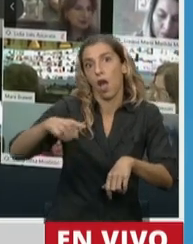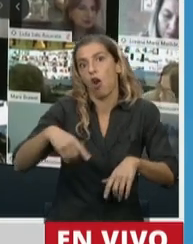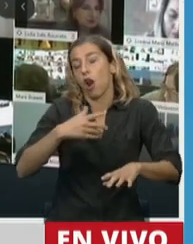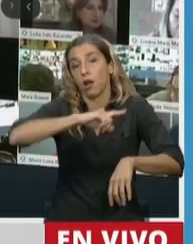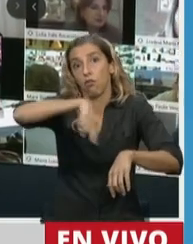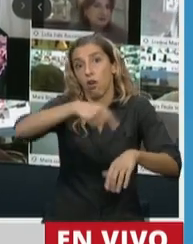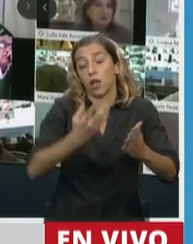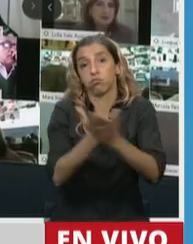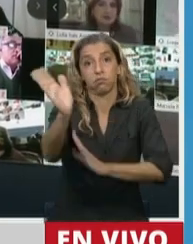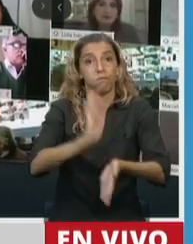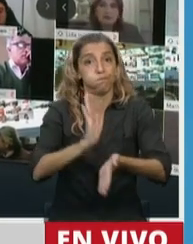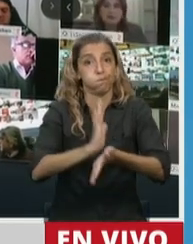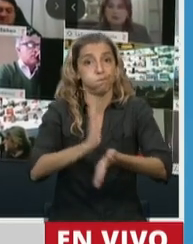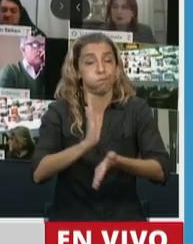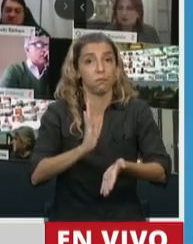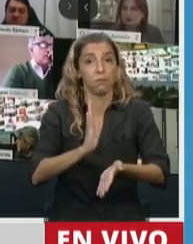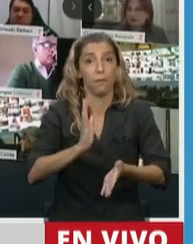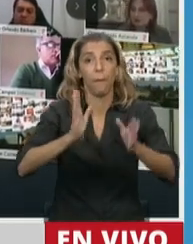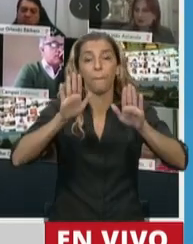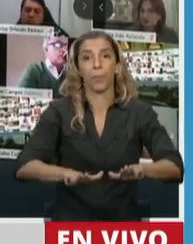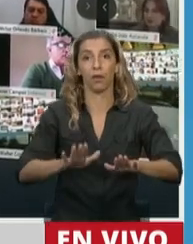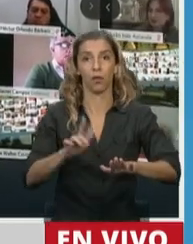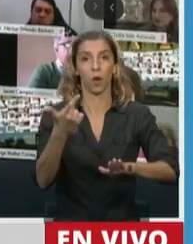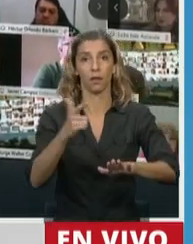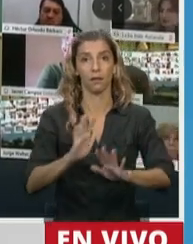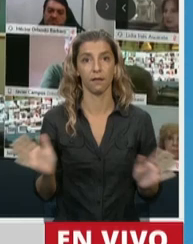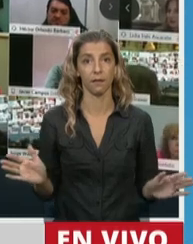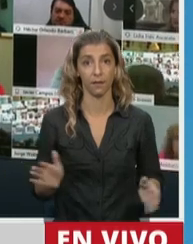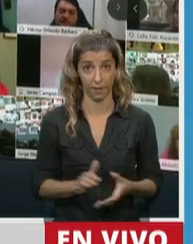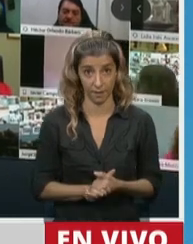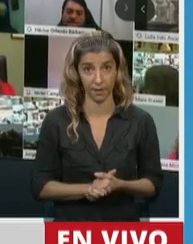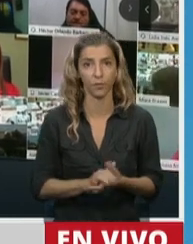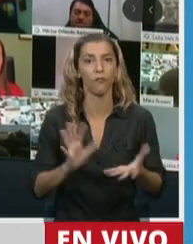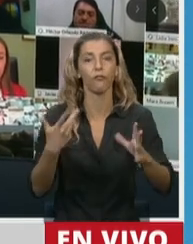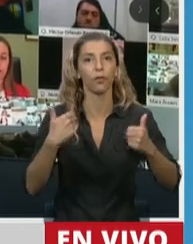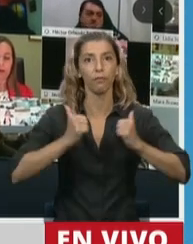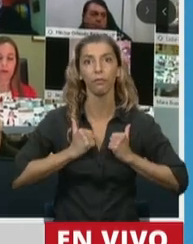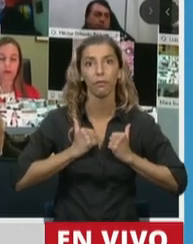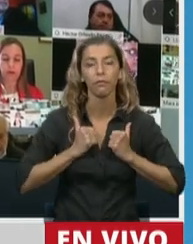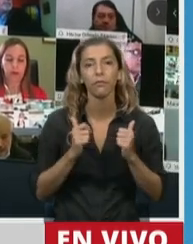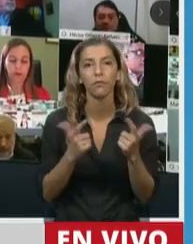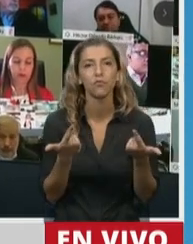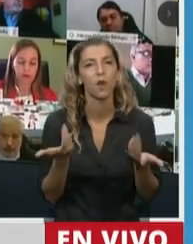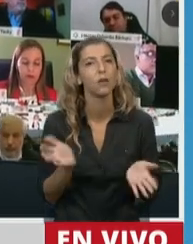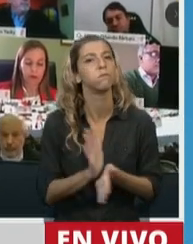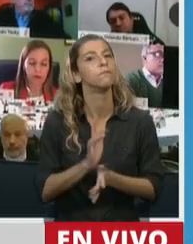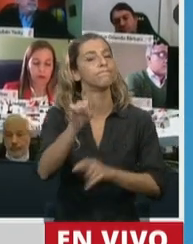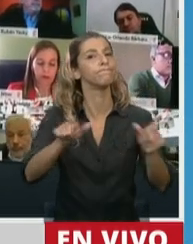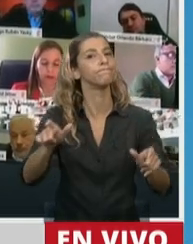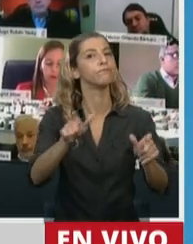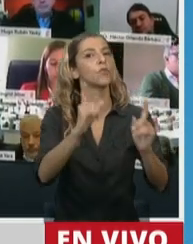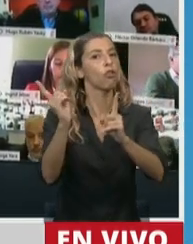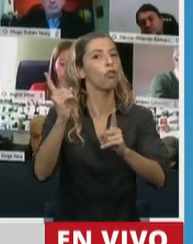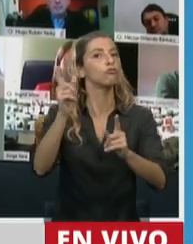infinitamente mayor y es un reclamo constante, un reclamo constante el tema del derecho a la desconexión.